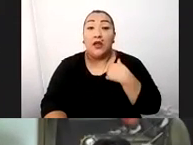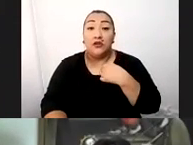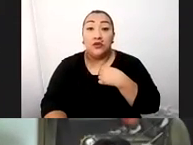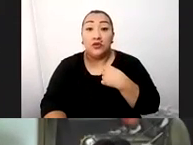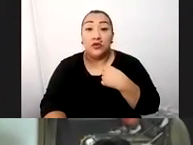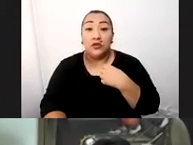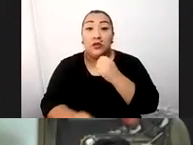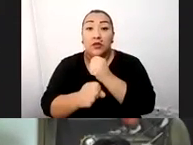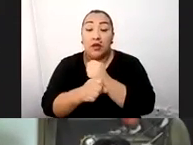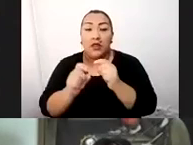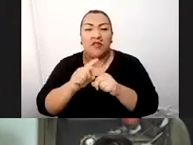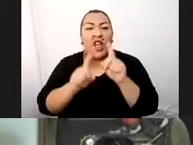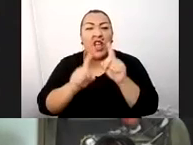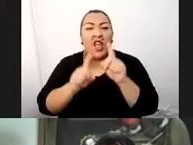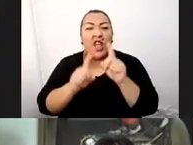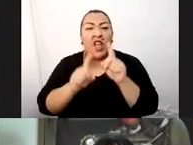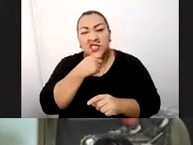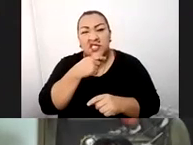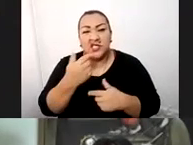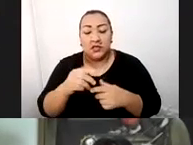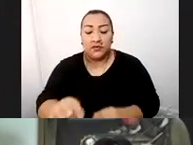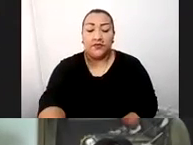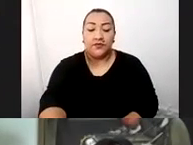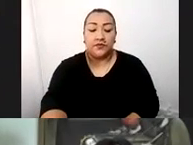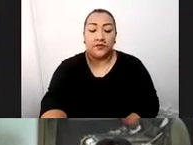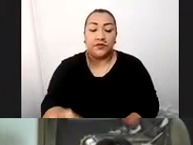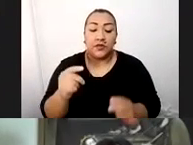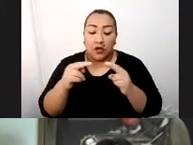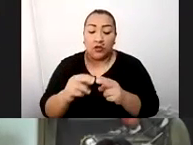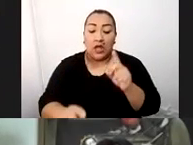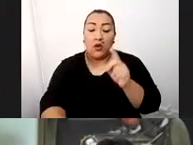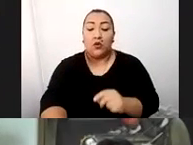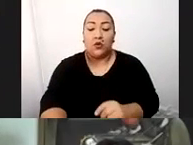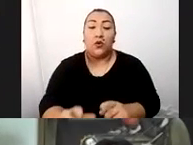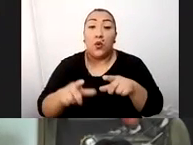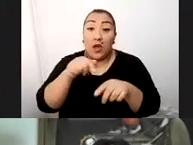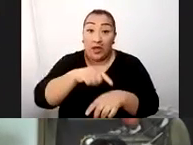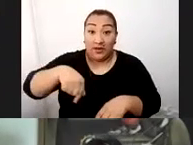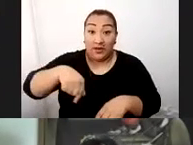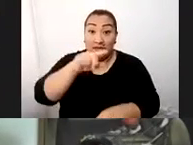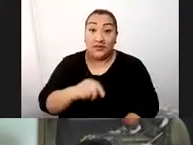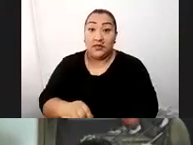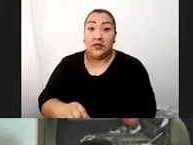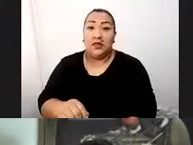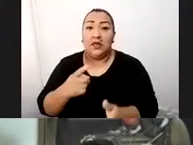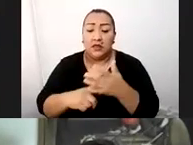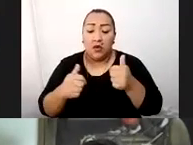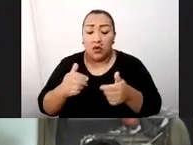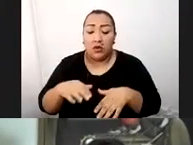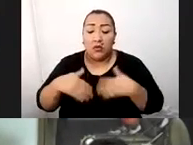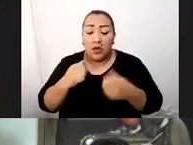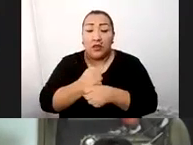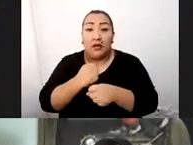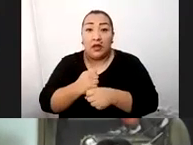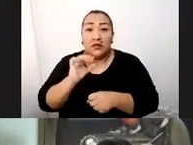dificultad con infraestructura. Hemos encontrado los espacios ideales para poder trabajar con un sector privado